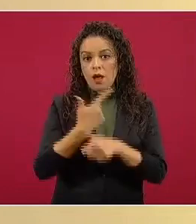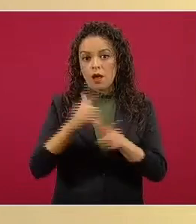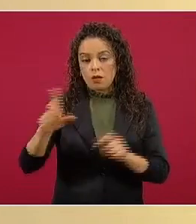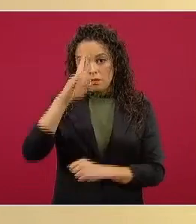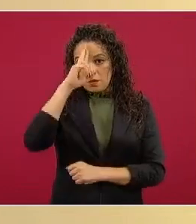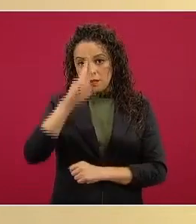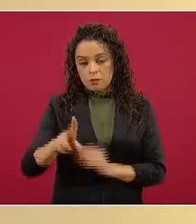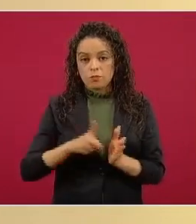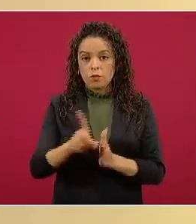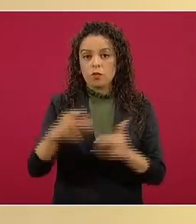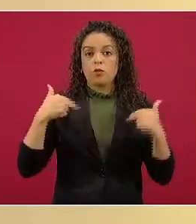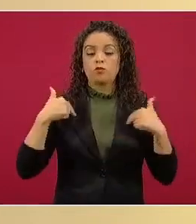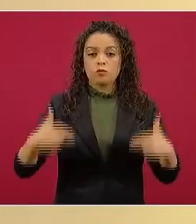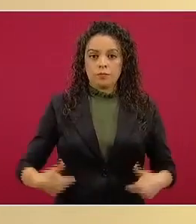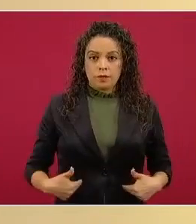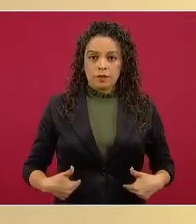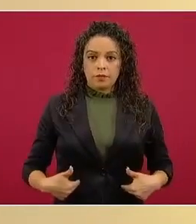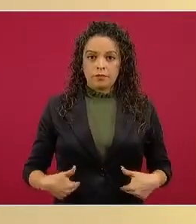cumplido